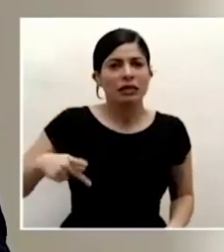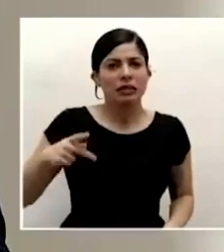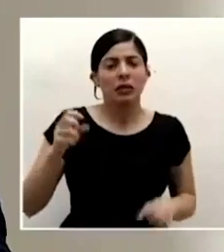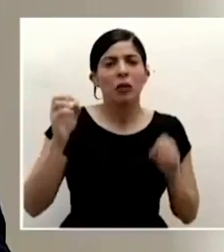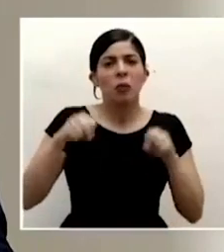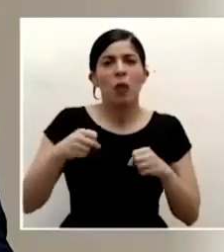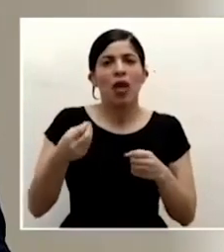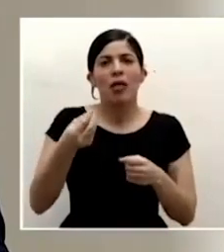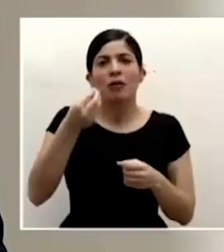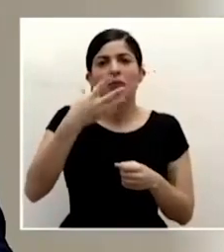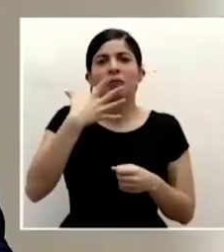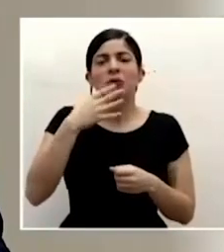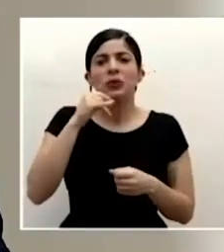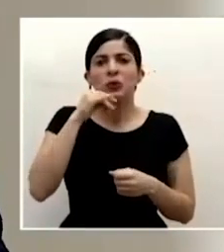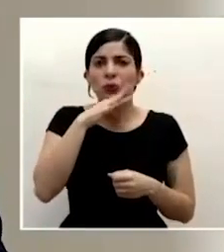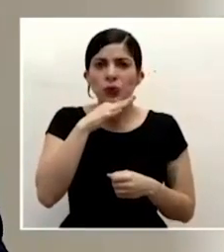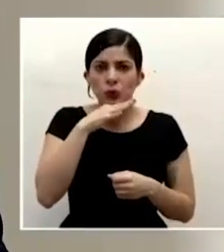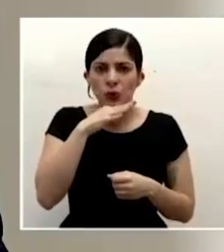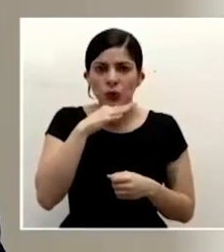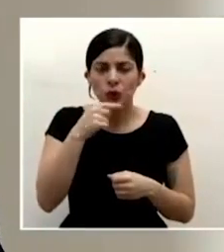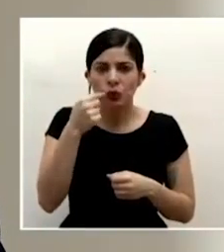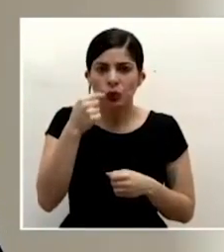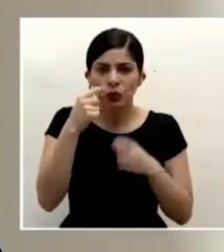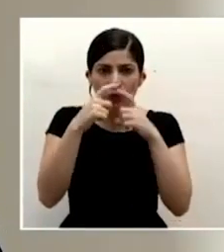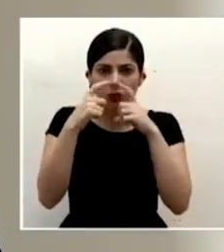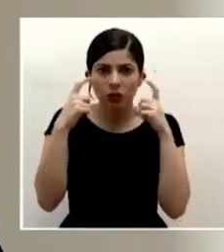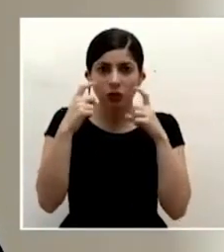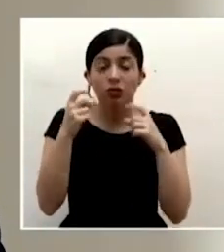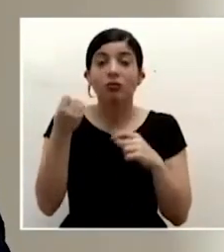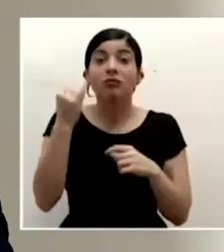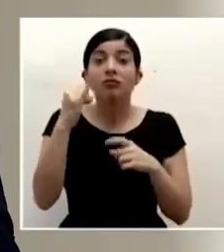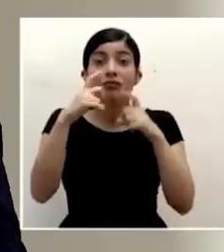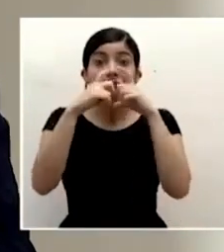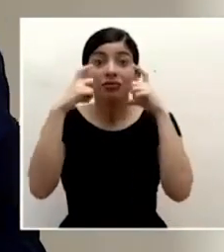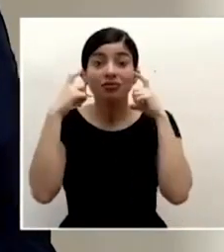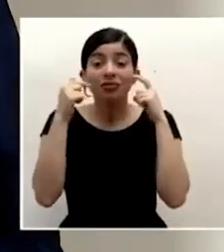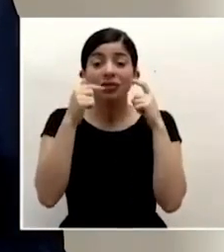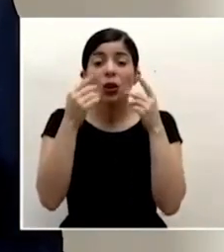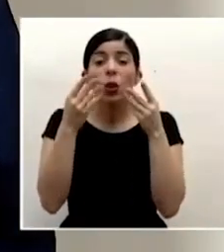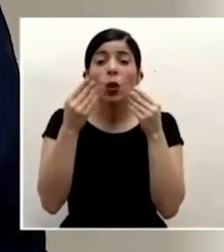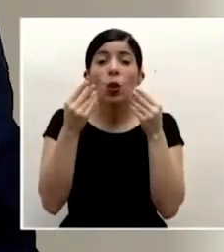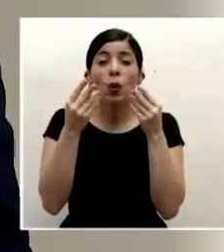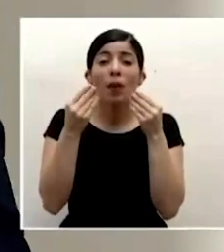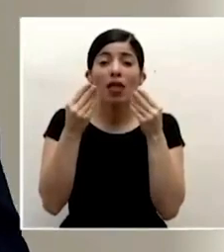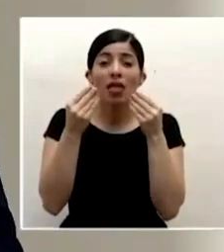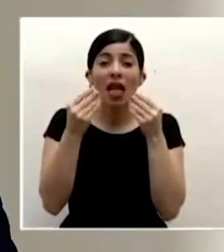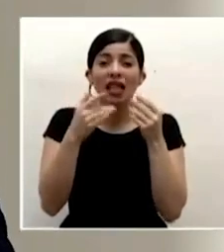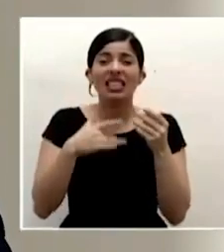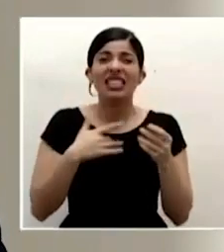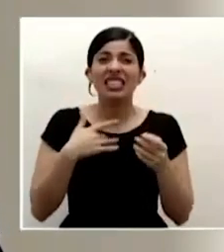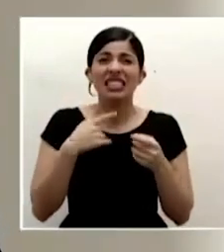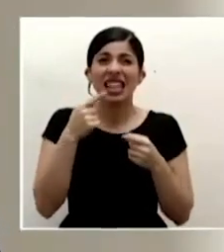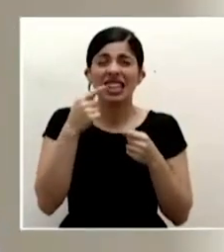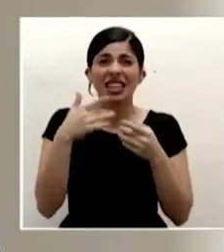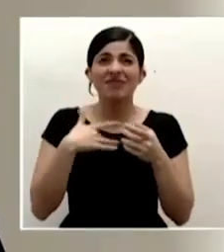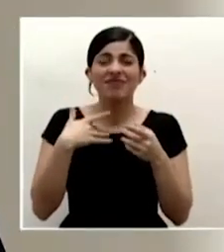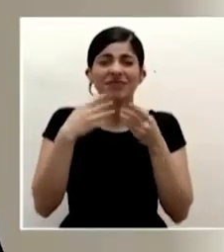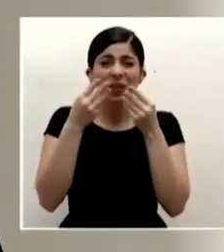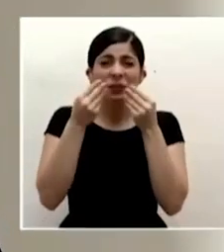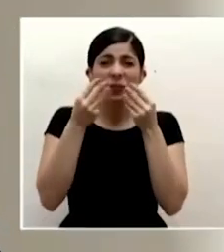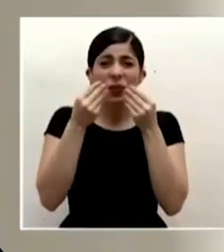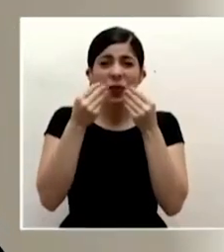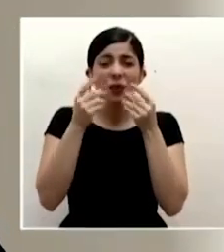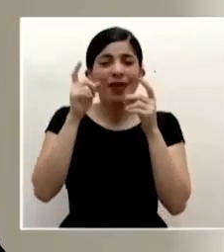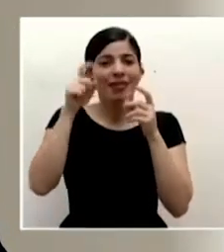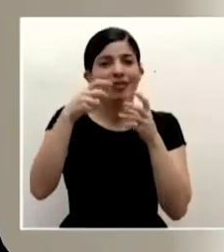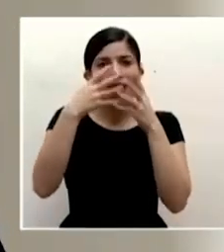y muy importante que cuando la mascarilla ya se humedece suficiente ya se siente que está húmeda tiene que ser